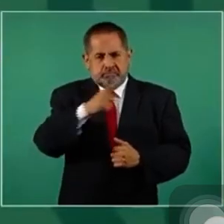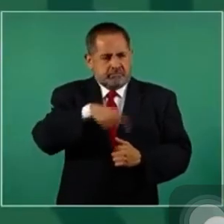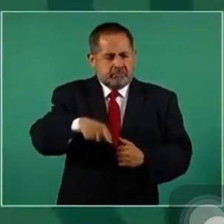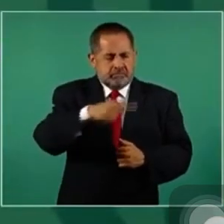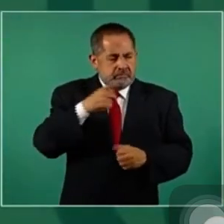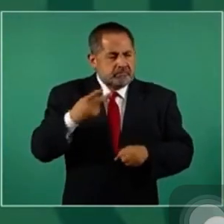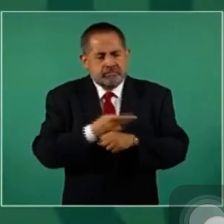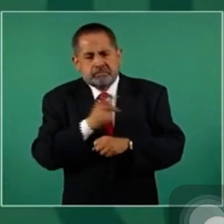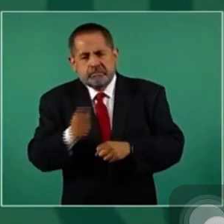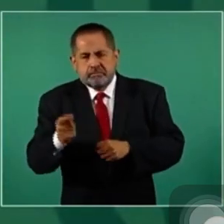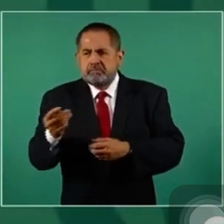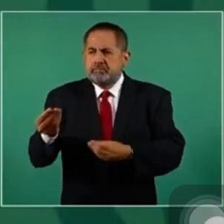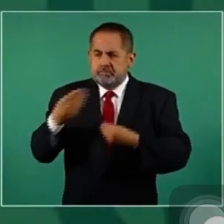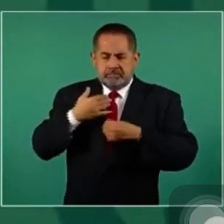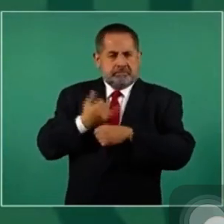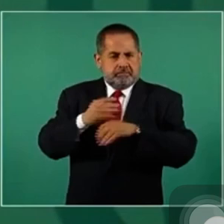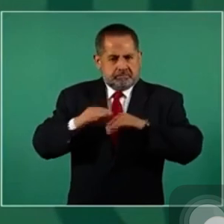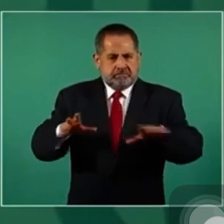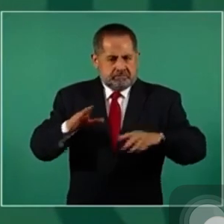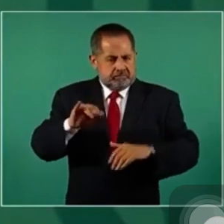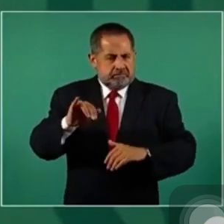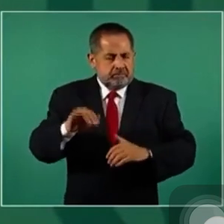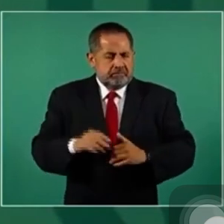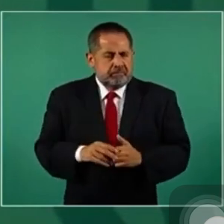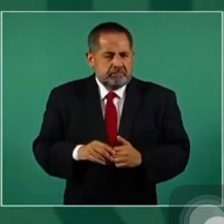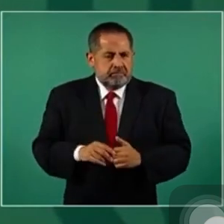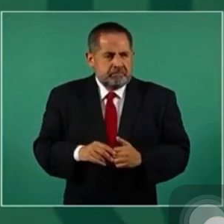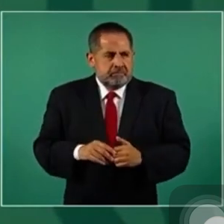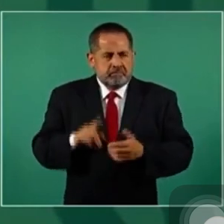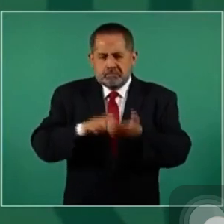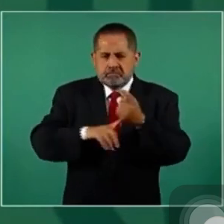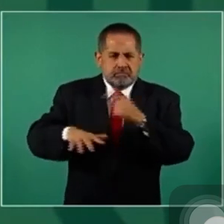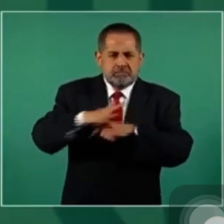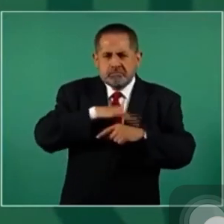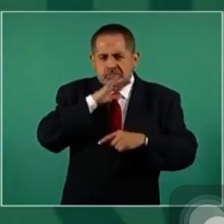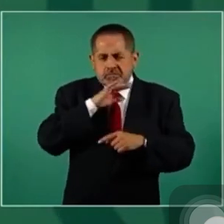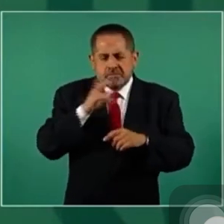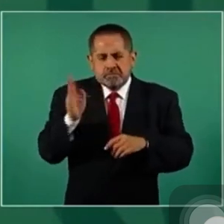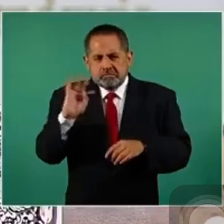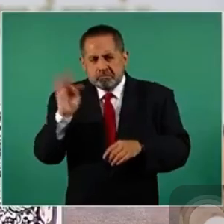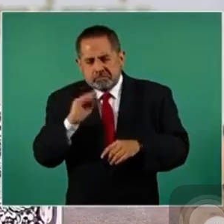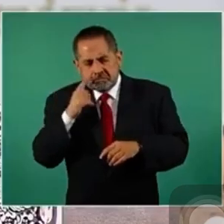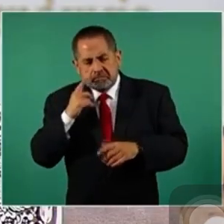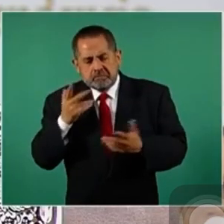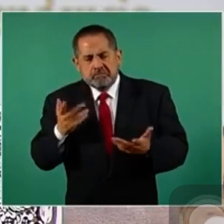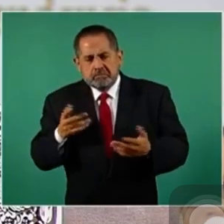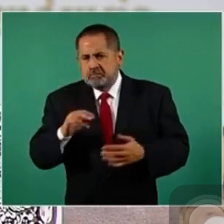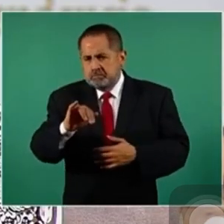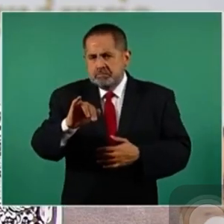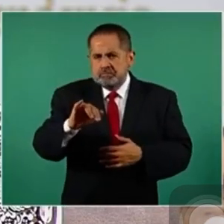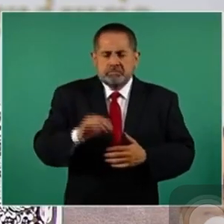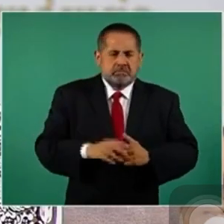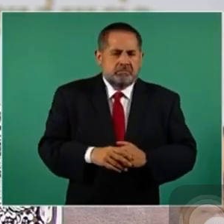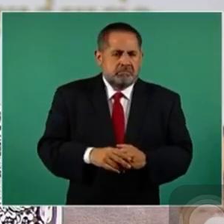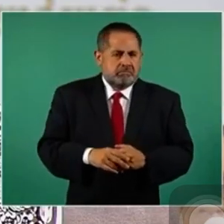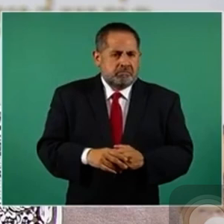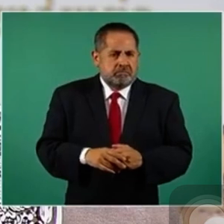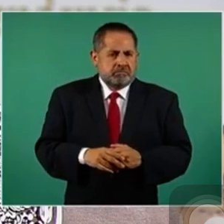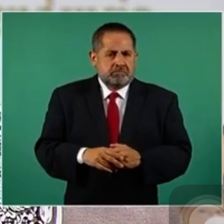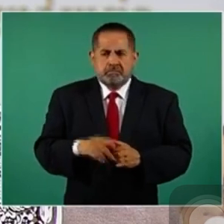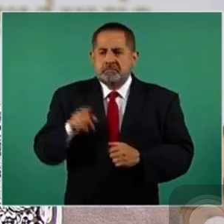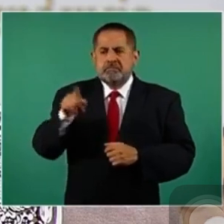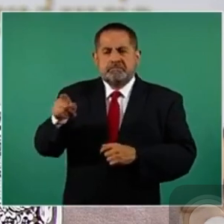situación de contaminación posible la